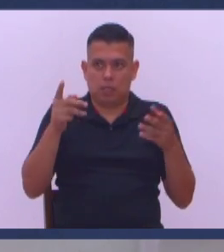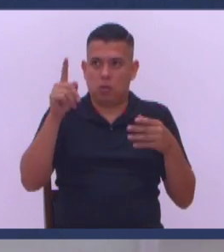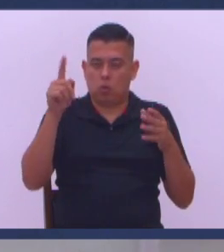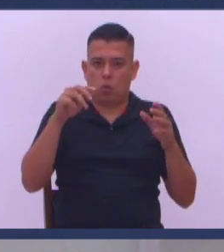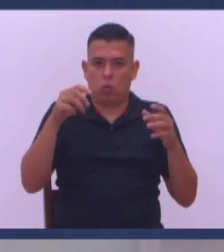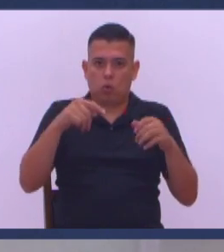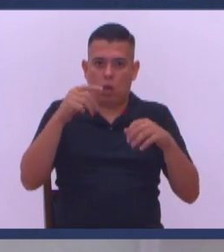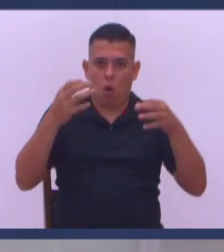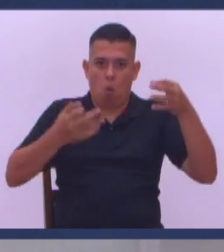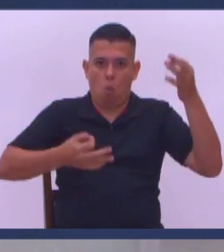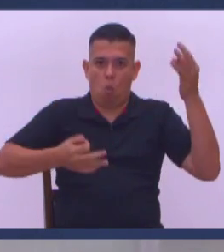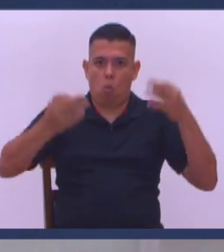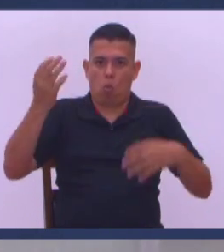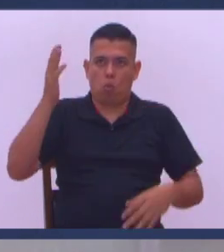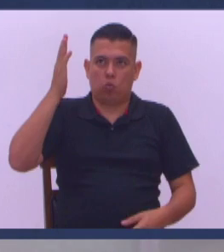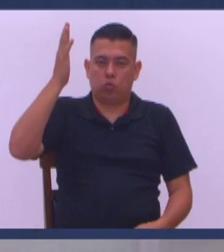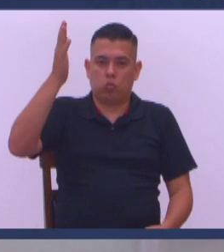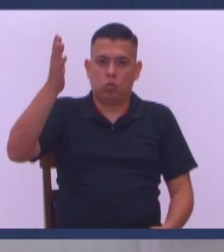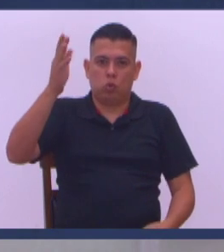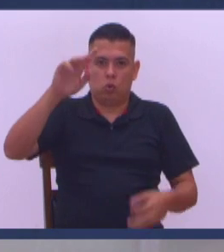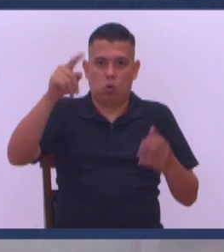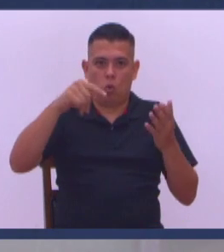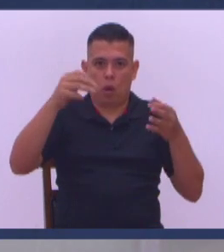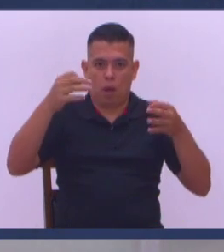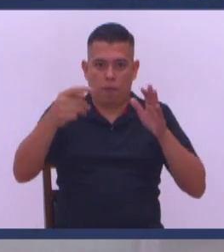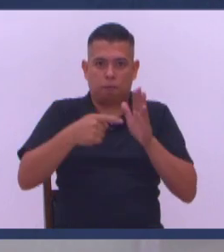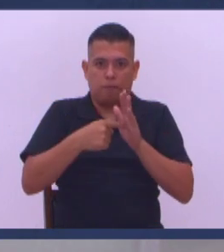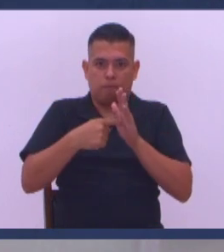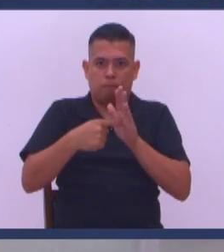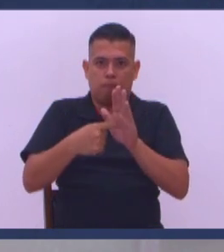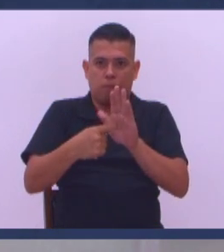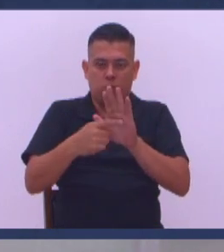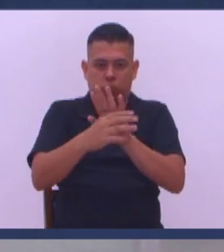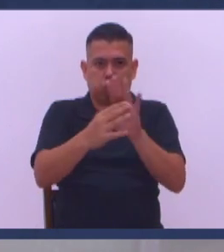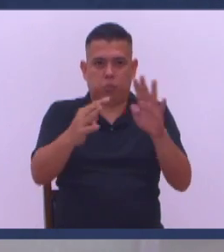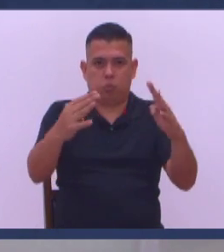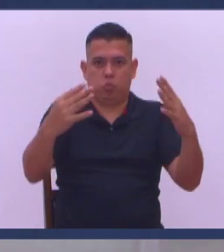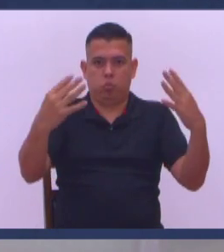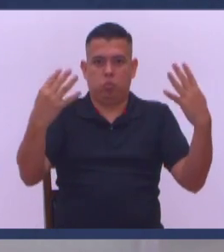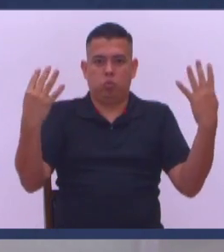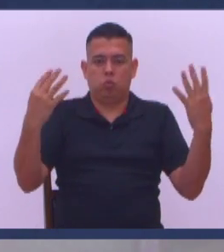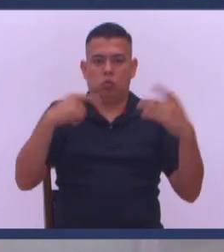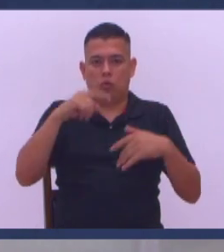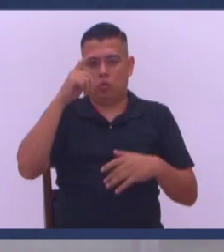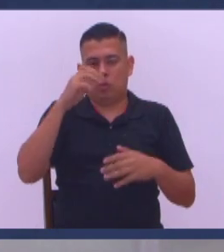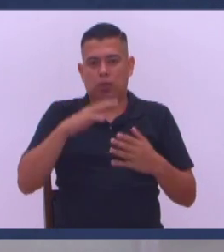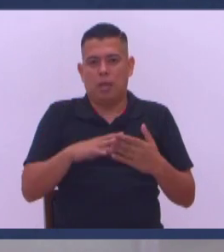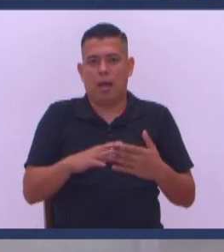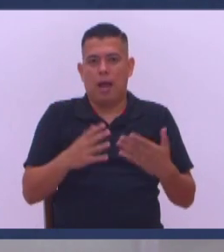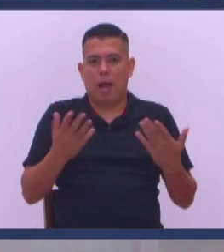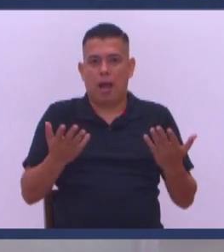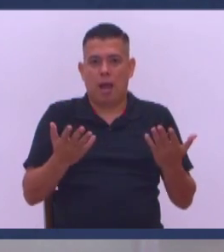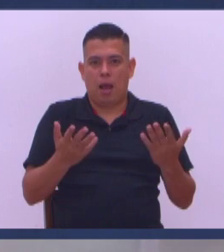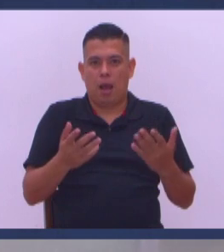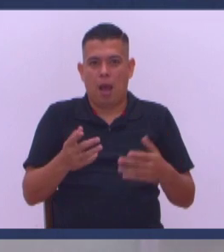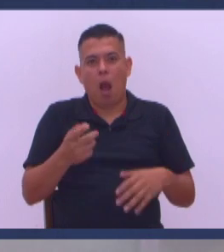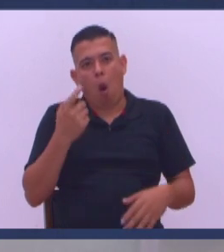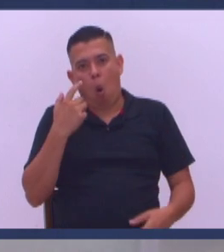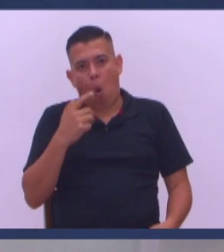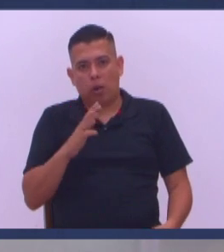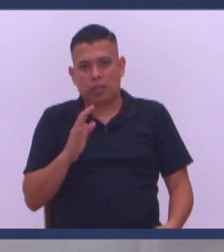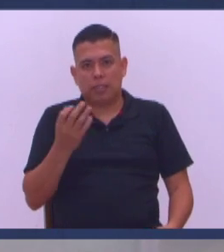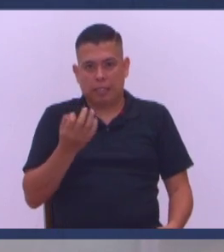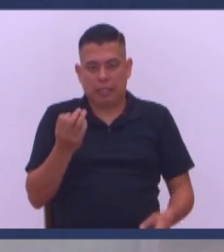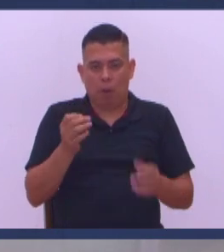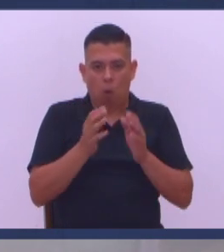Eso dice la palabra Especialmente para los que no están en Cristo Entonces no estoy mintiendo Vaya va Cazaqueando a la gente Amedrentándola